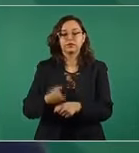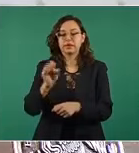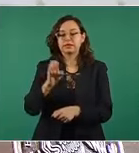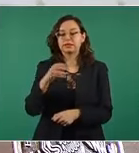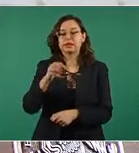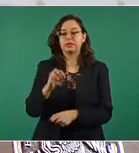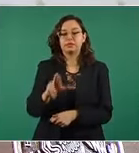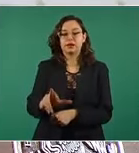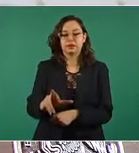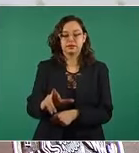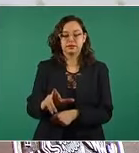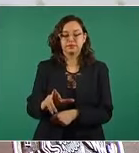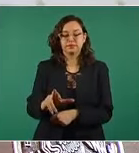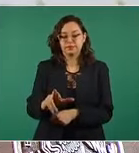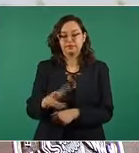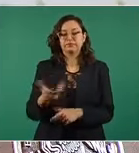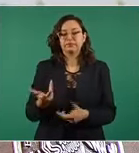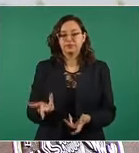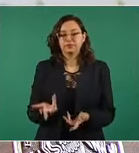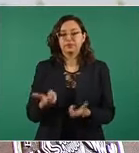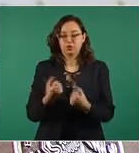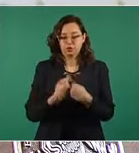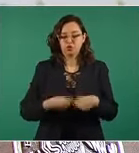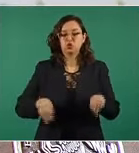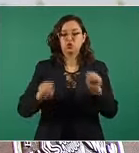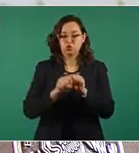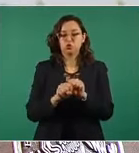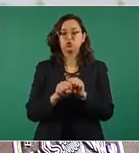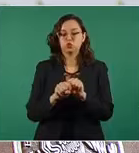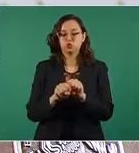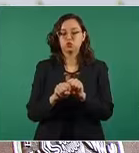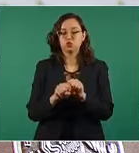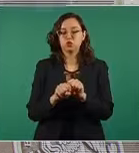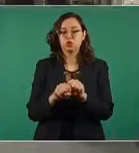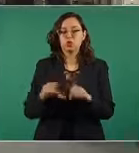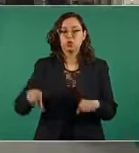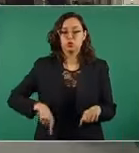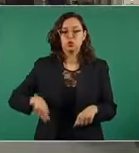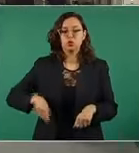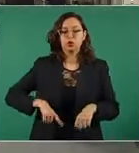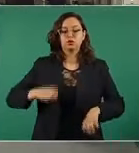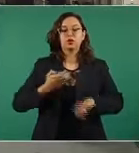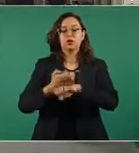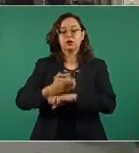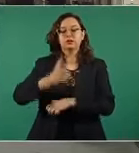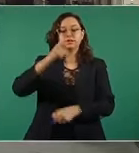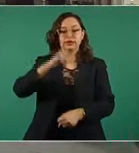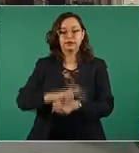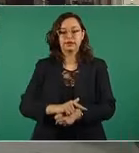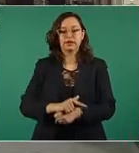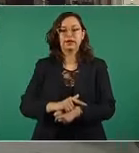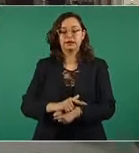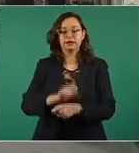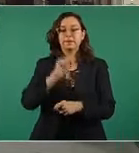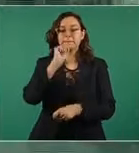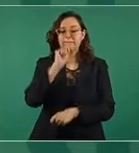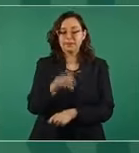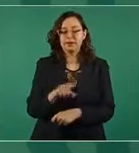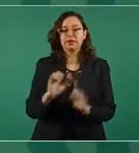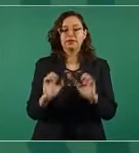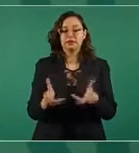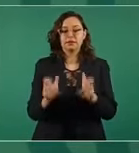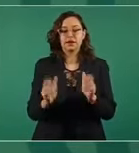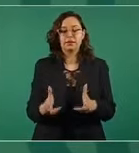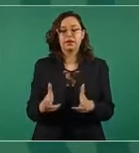y van a ser socios también los gobiernos estatales de Chiapas, de